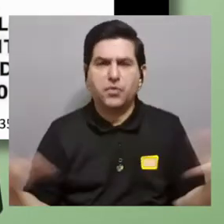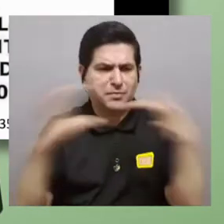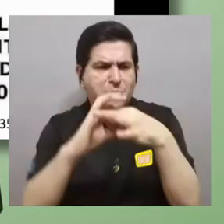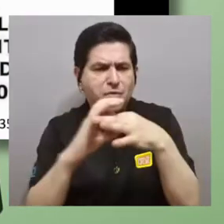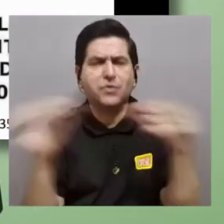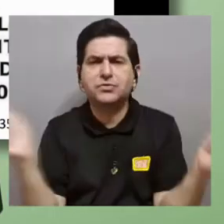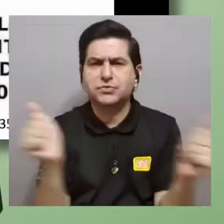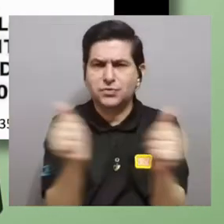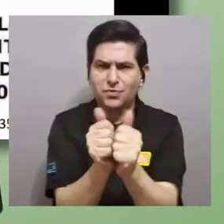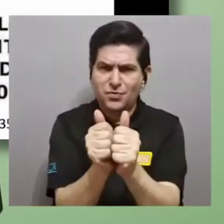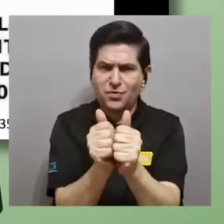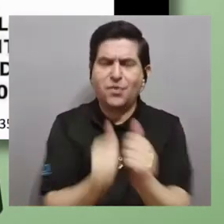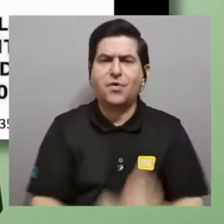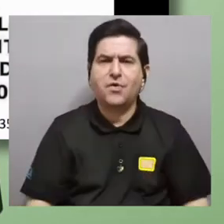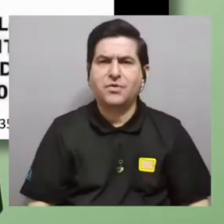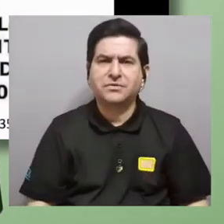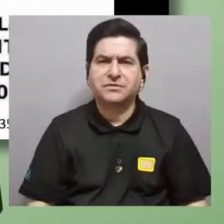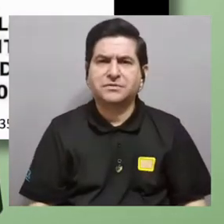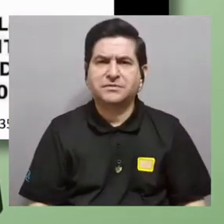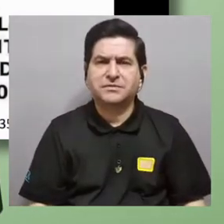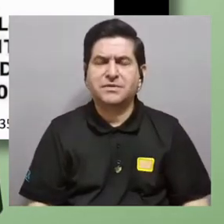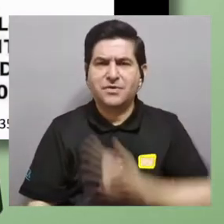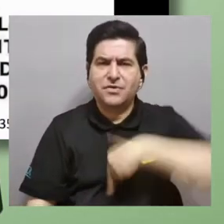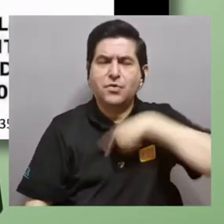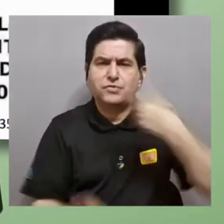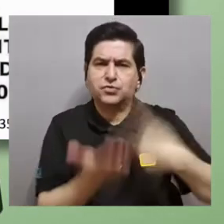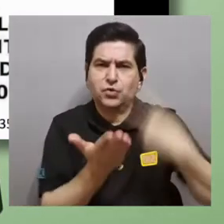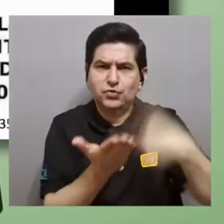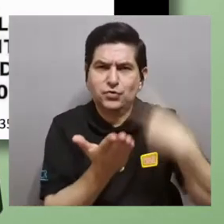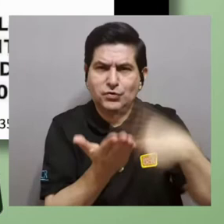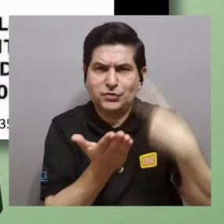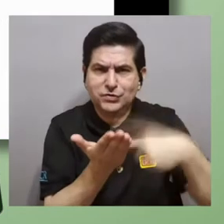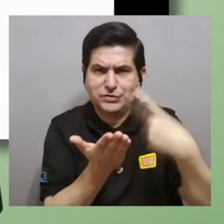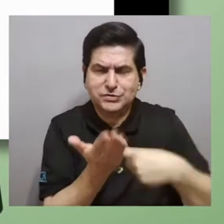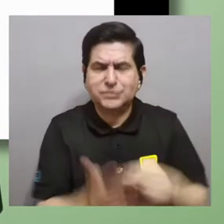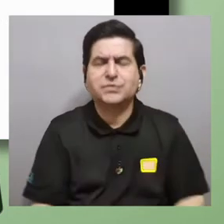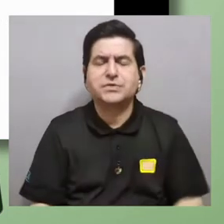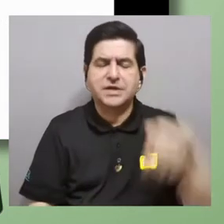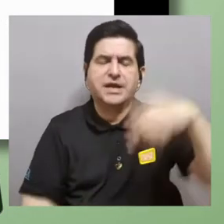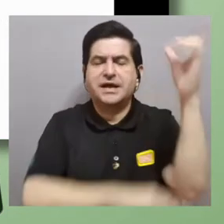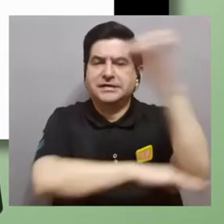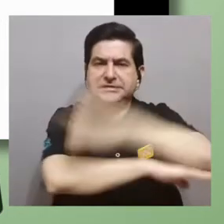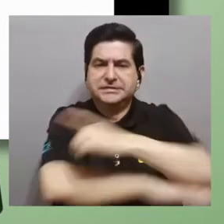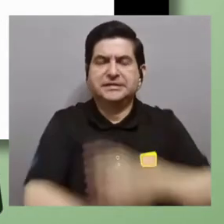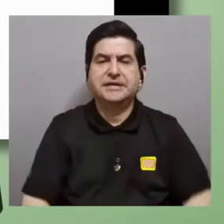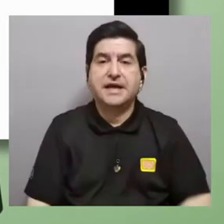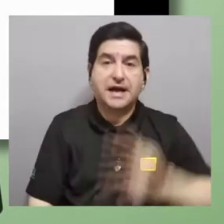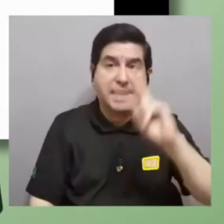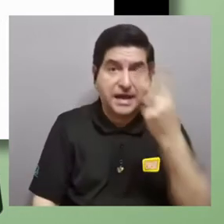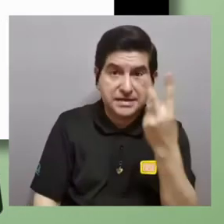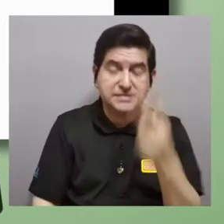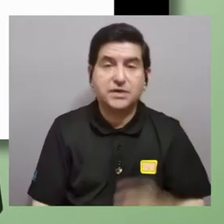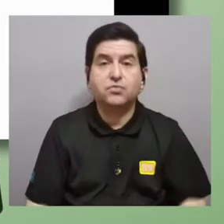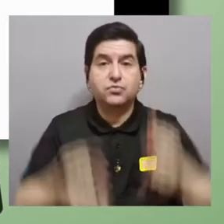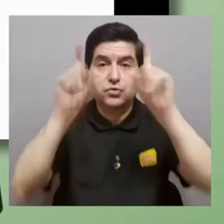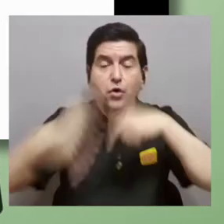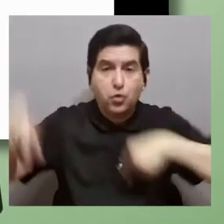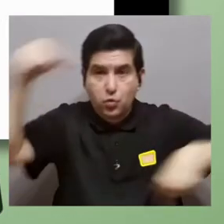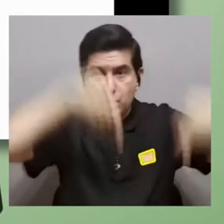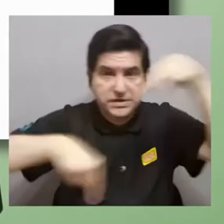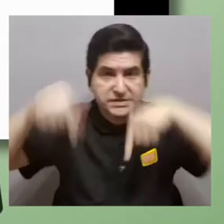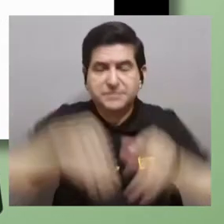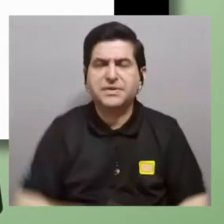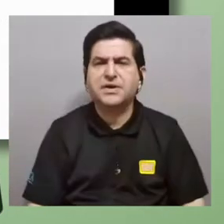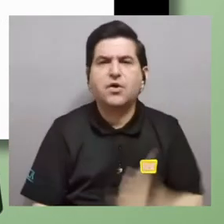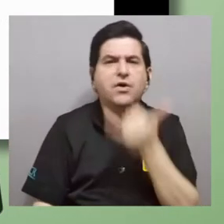ligar esto con lo que con lo que vamos a discutir en la conversación de hoy y el segundo si es el quiz químico